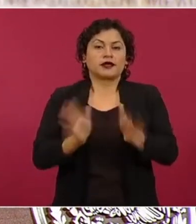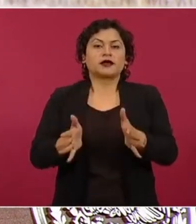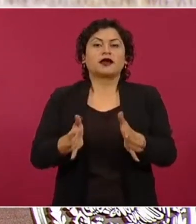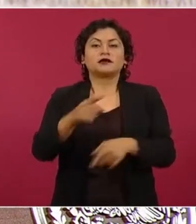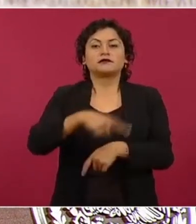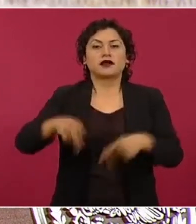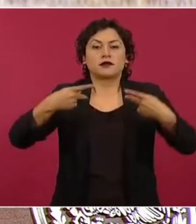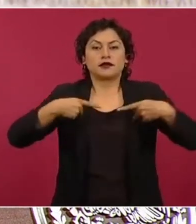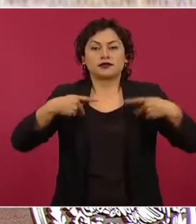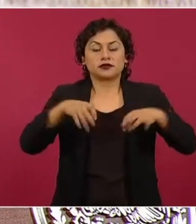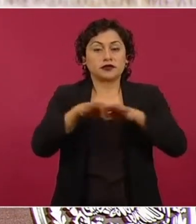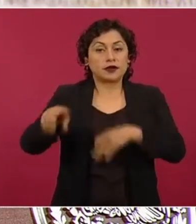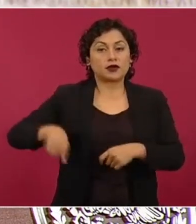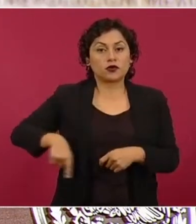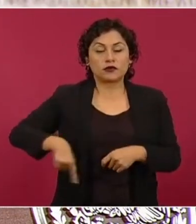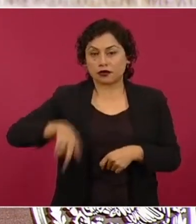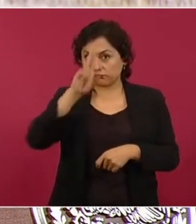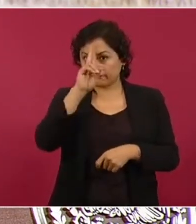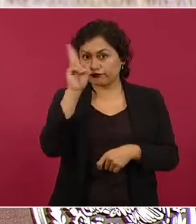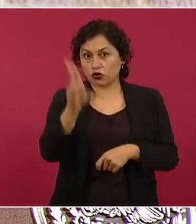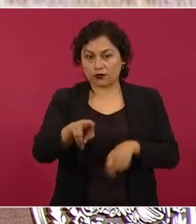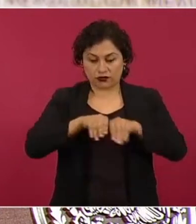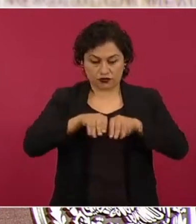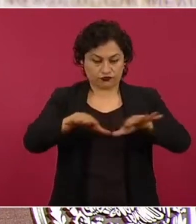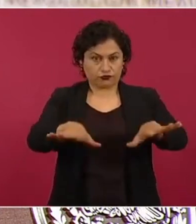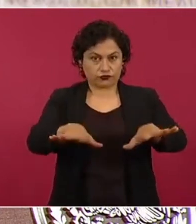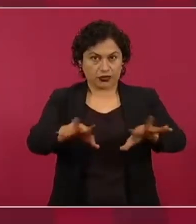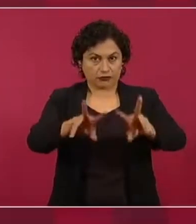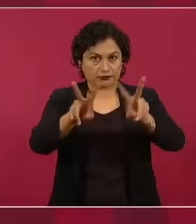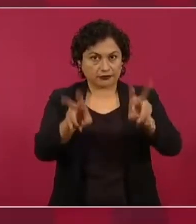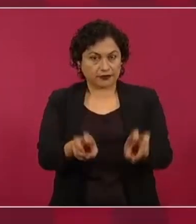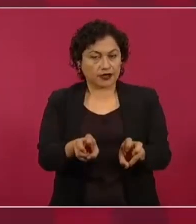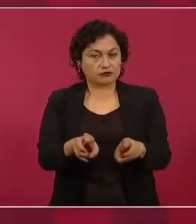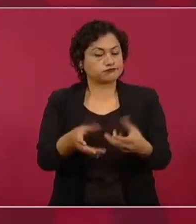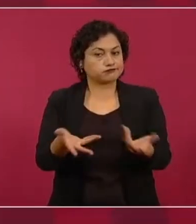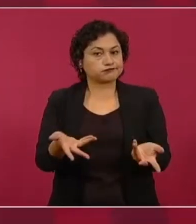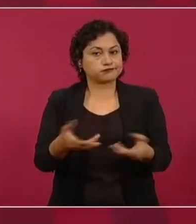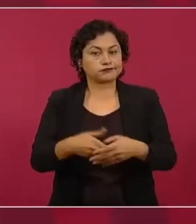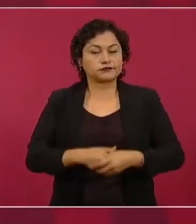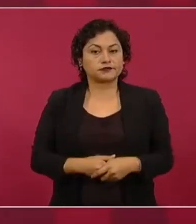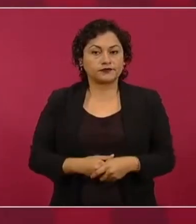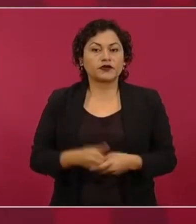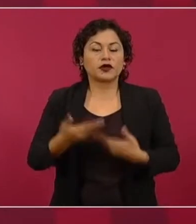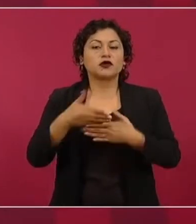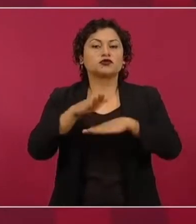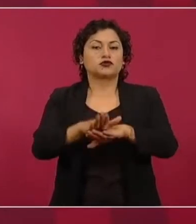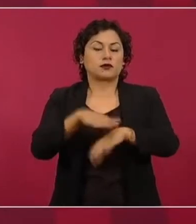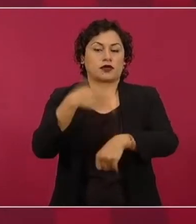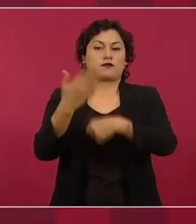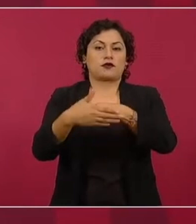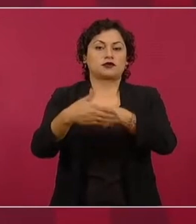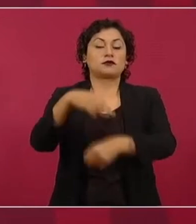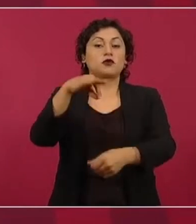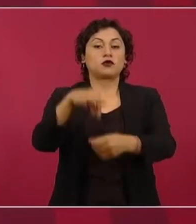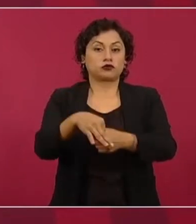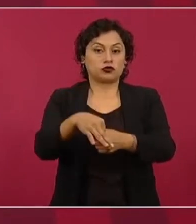hablar del tema, difundir el que va a haber esta consulta el día